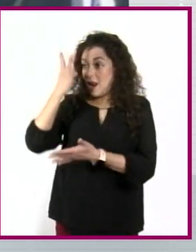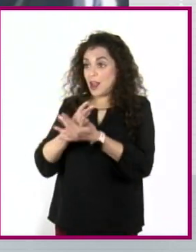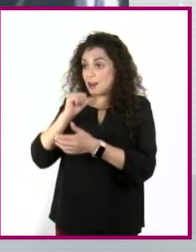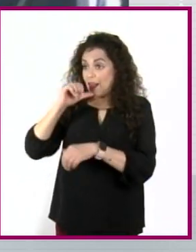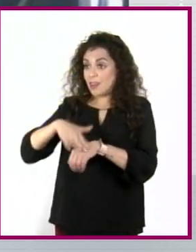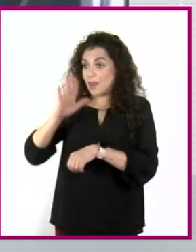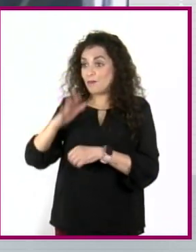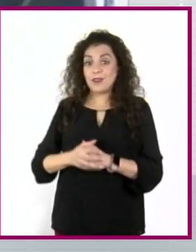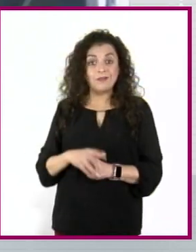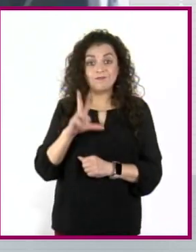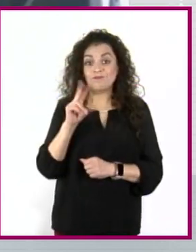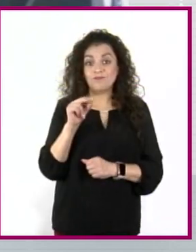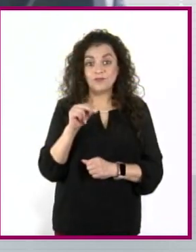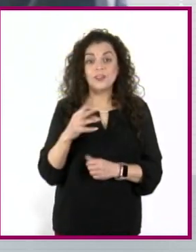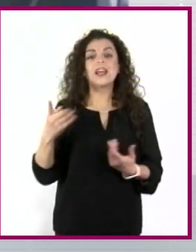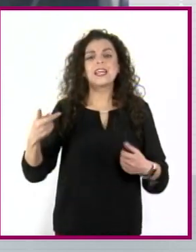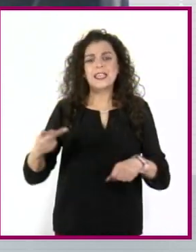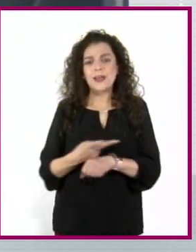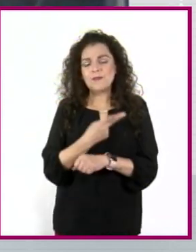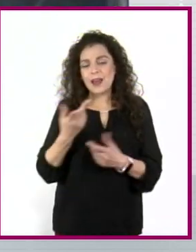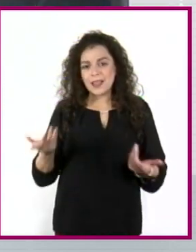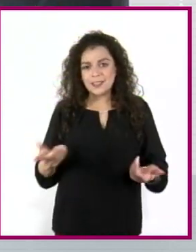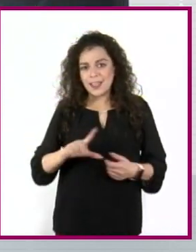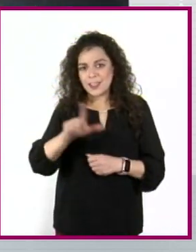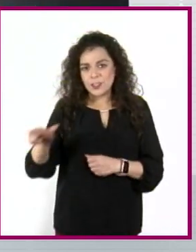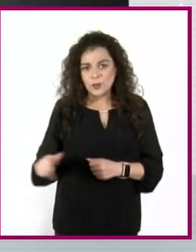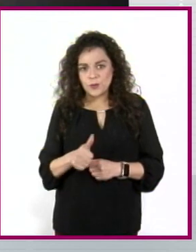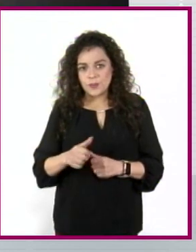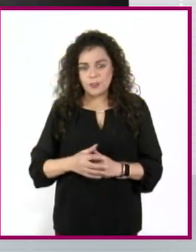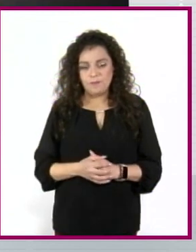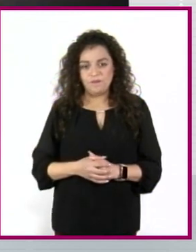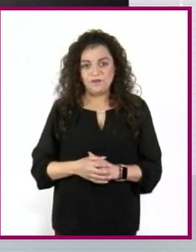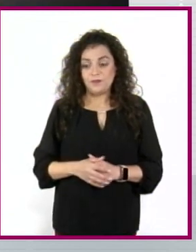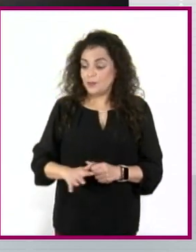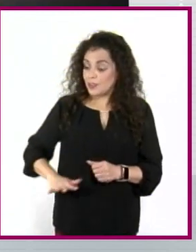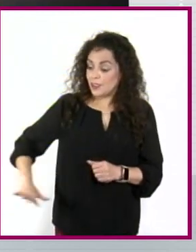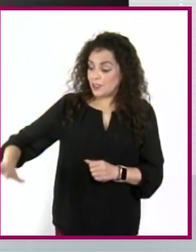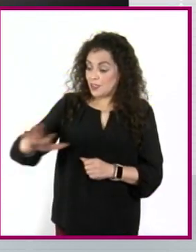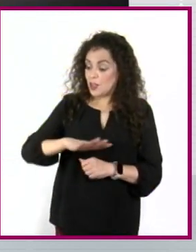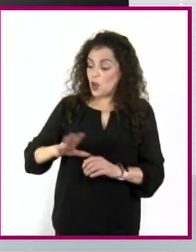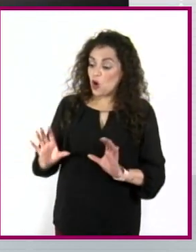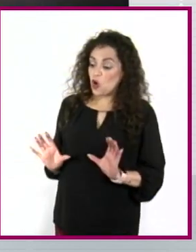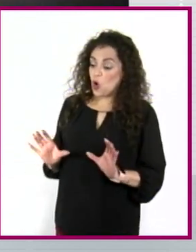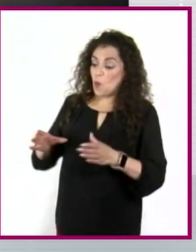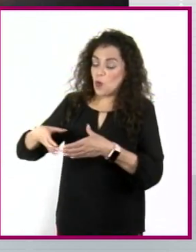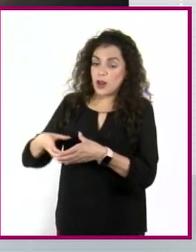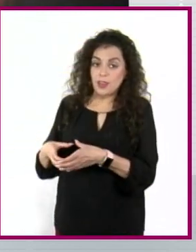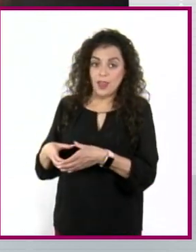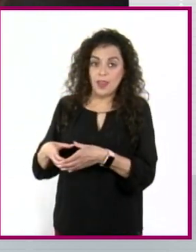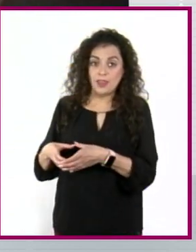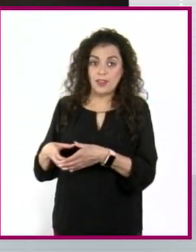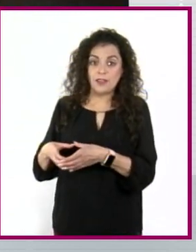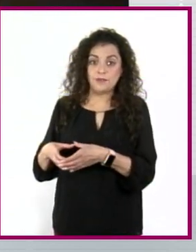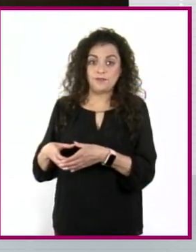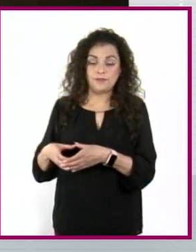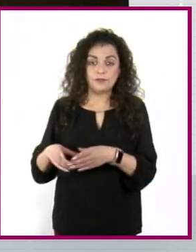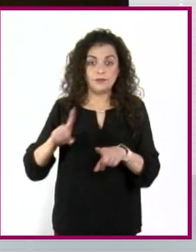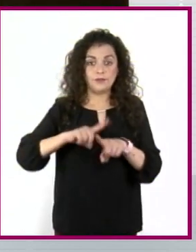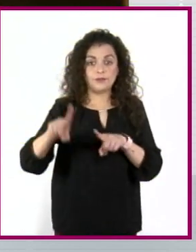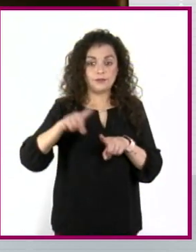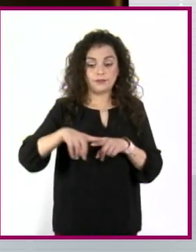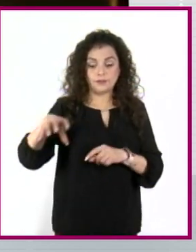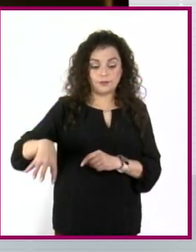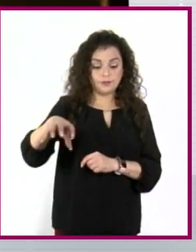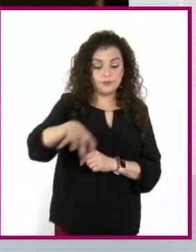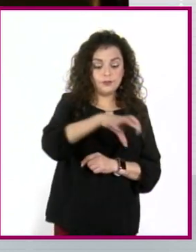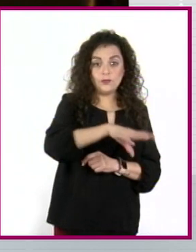¿Y entonces qué pasaba? Que la comunidad, las diferentes comunidades de los